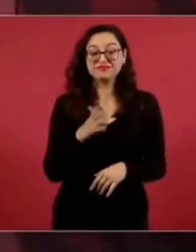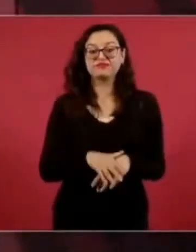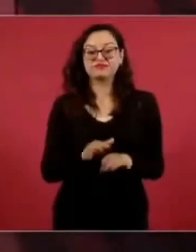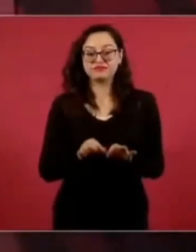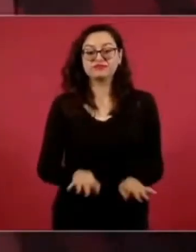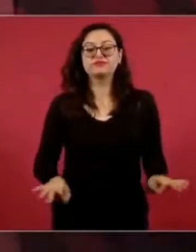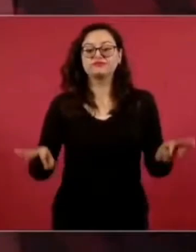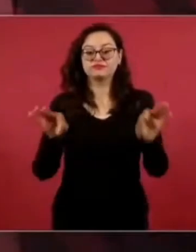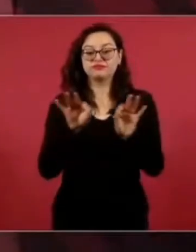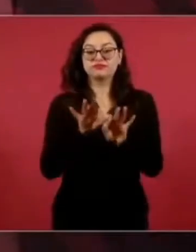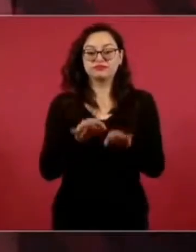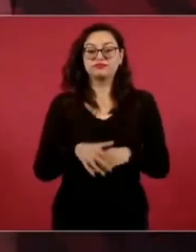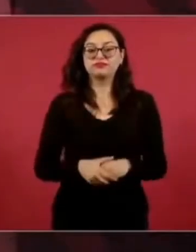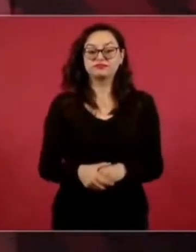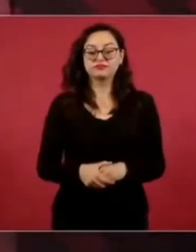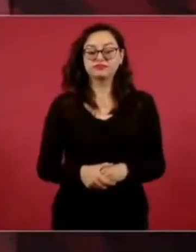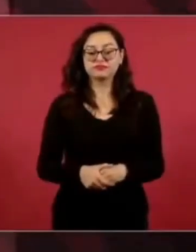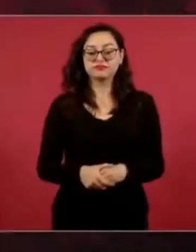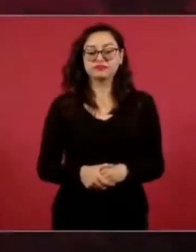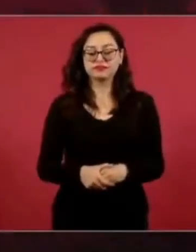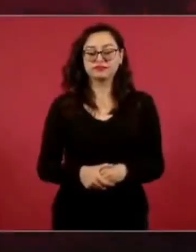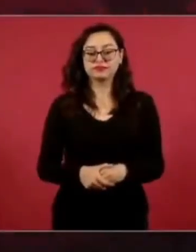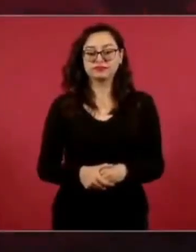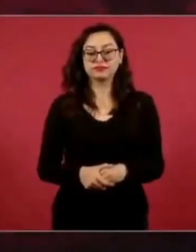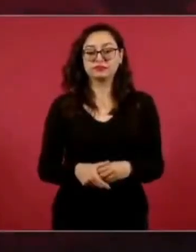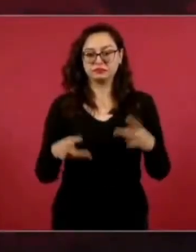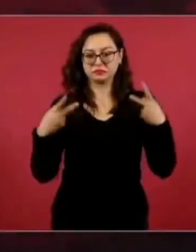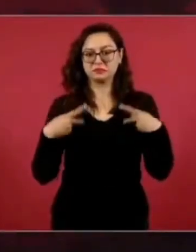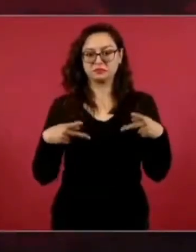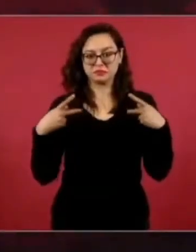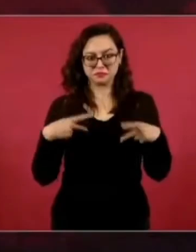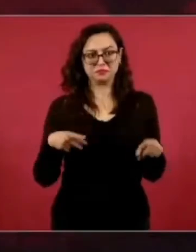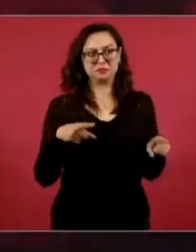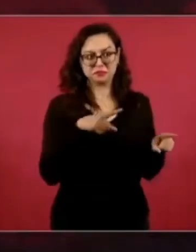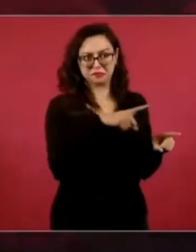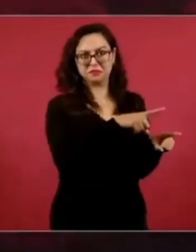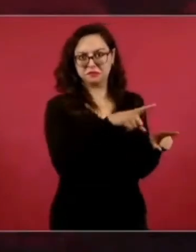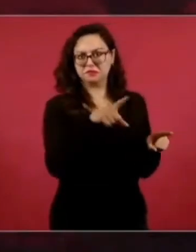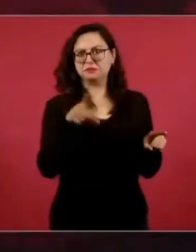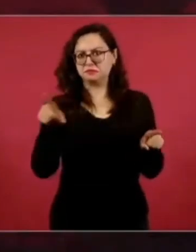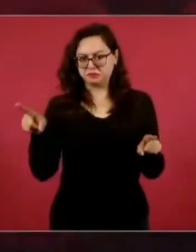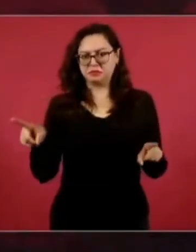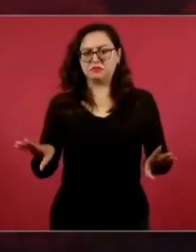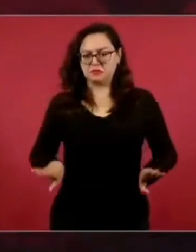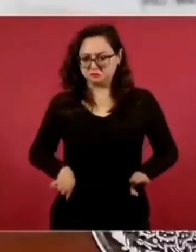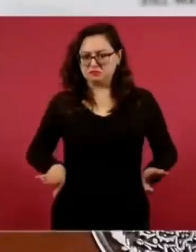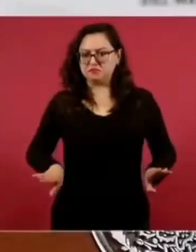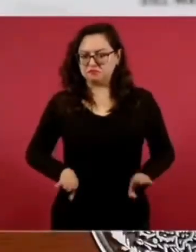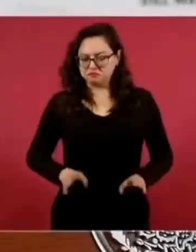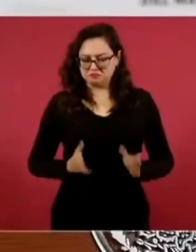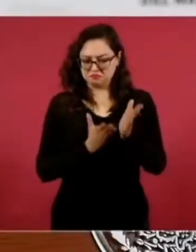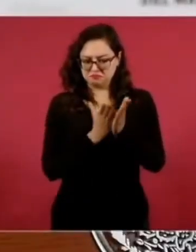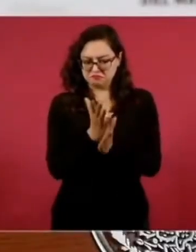hay, y cuando hablan de experiencia, yo ahí tengo mis dudas,